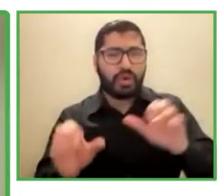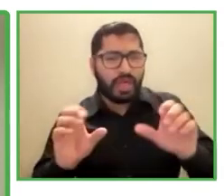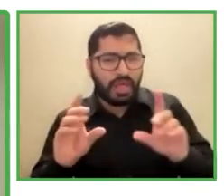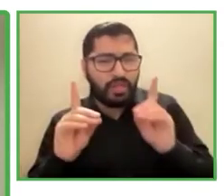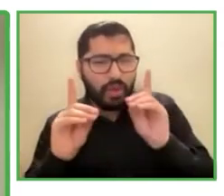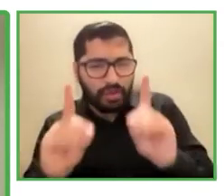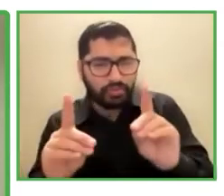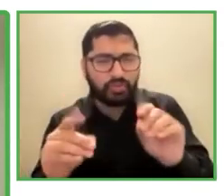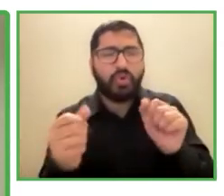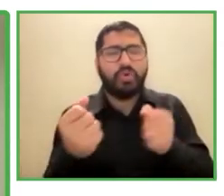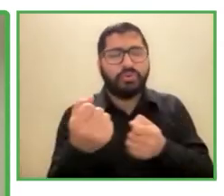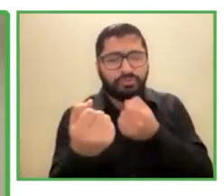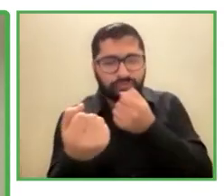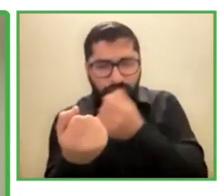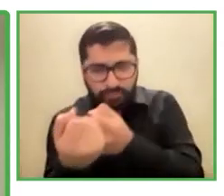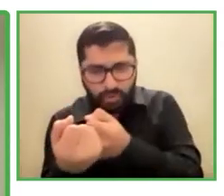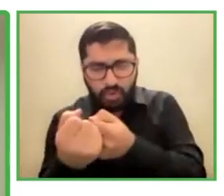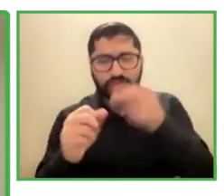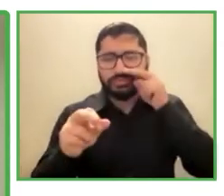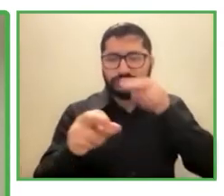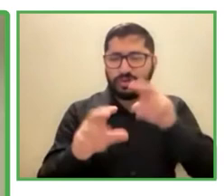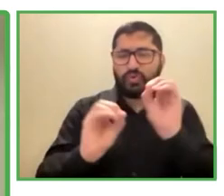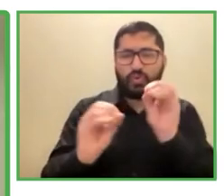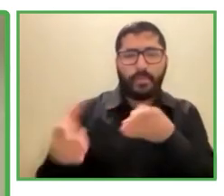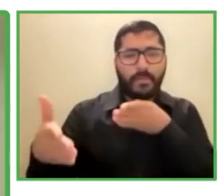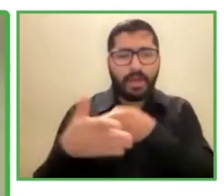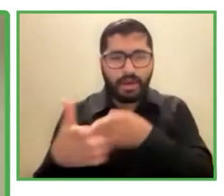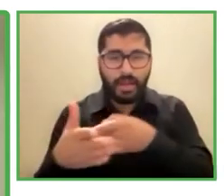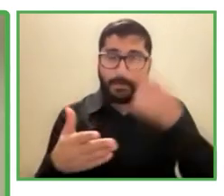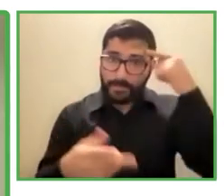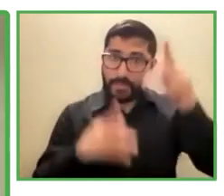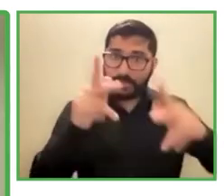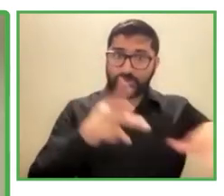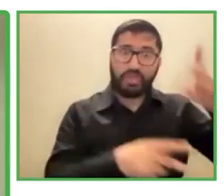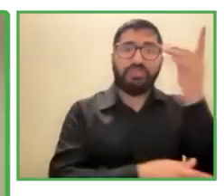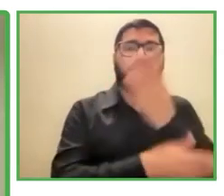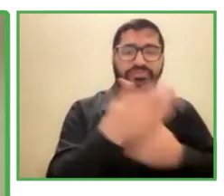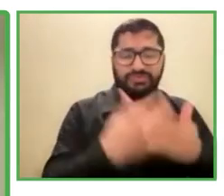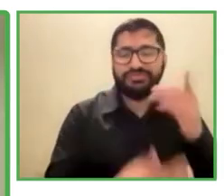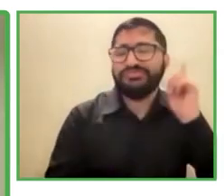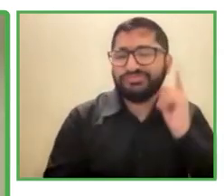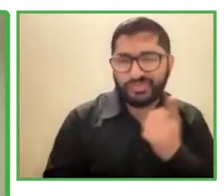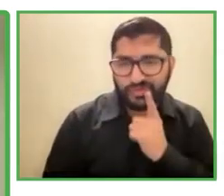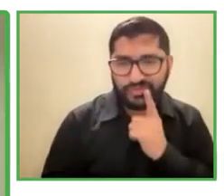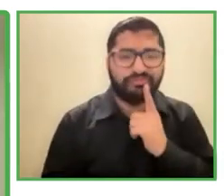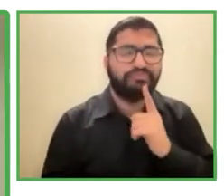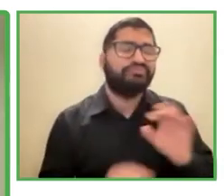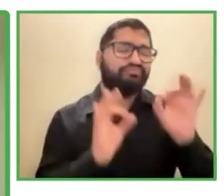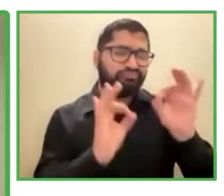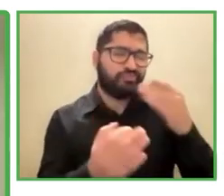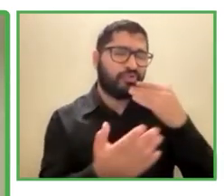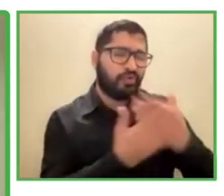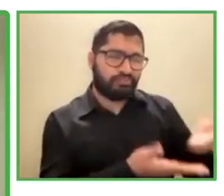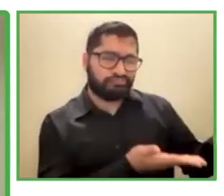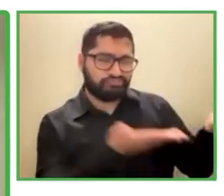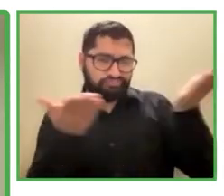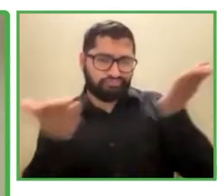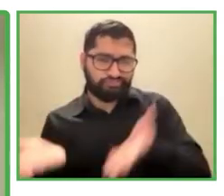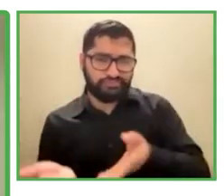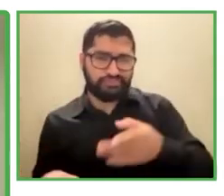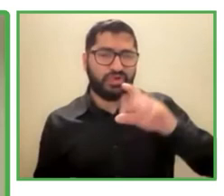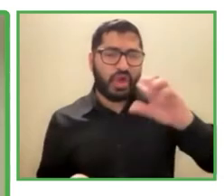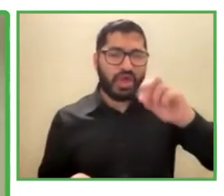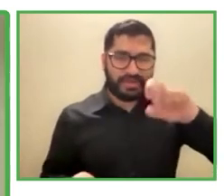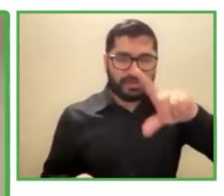barrera para las personas sordas le damos la bienvenida a Cornelia bienvenido y adelante con tu presentación